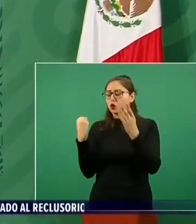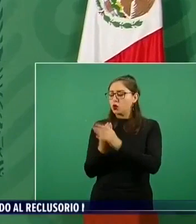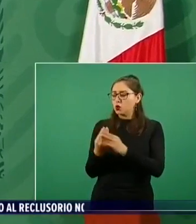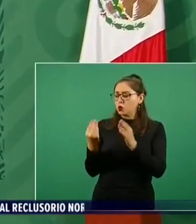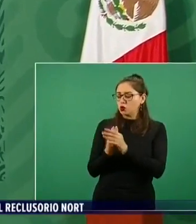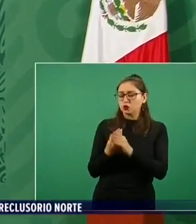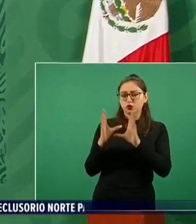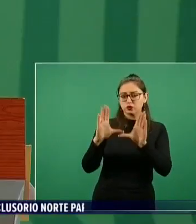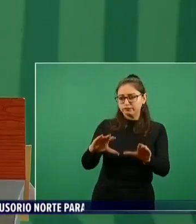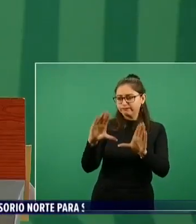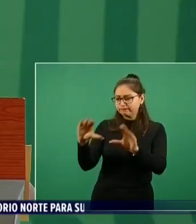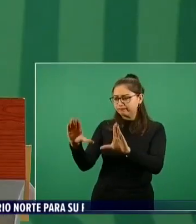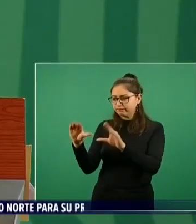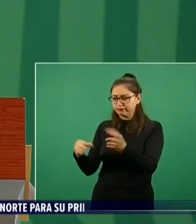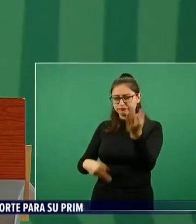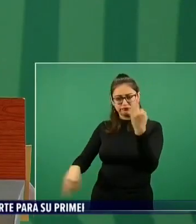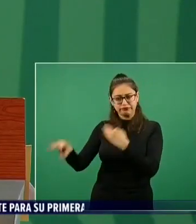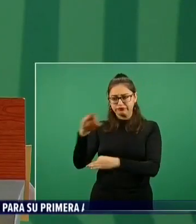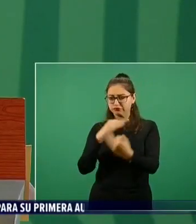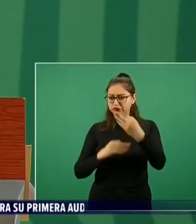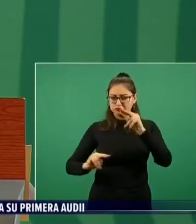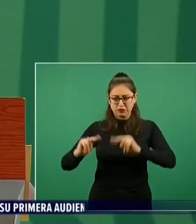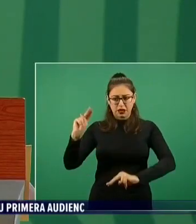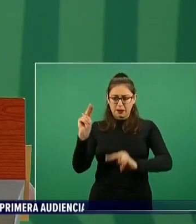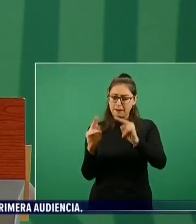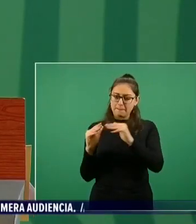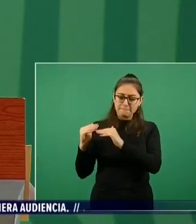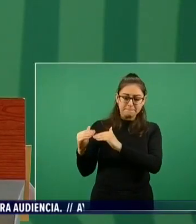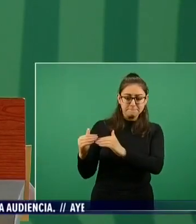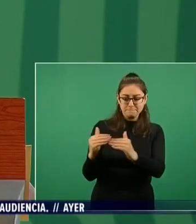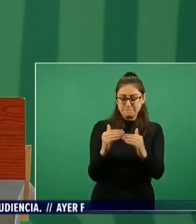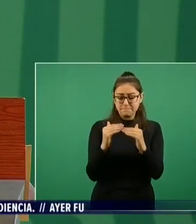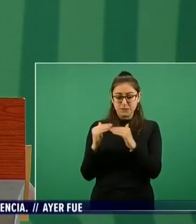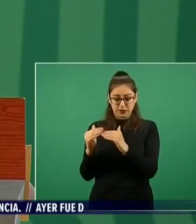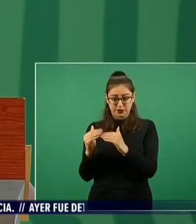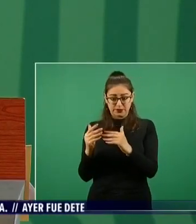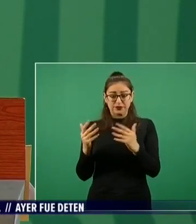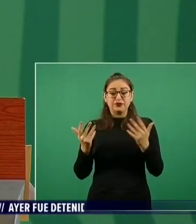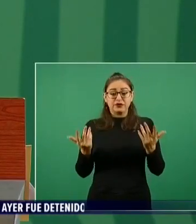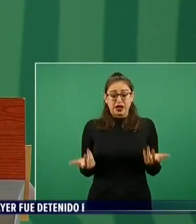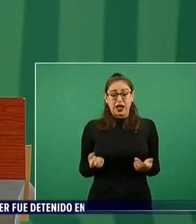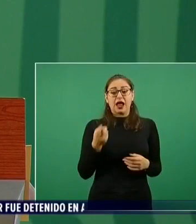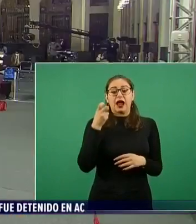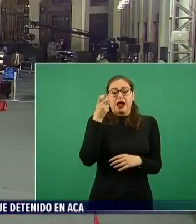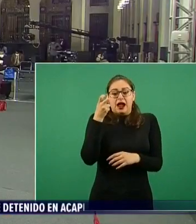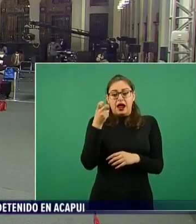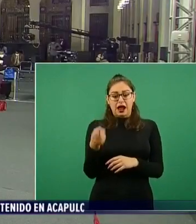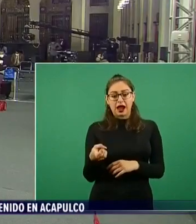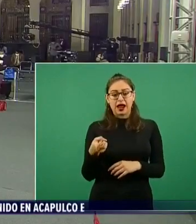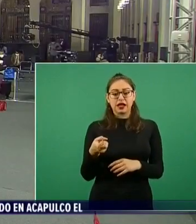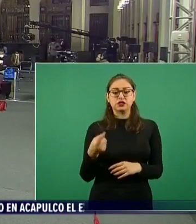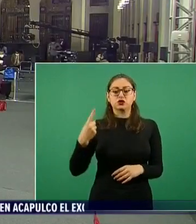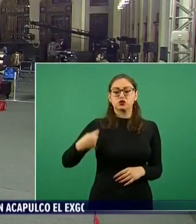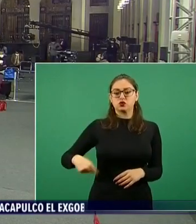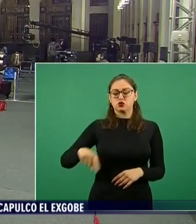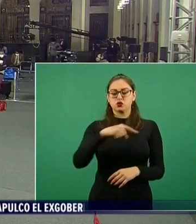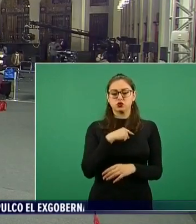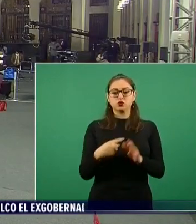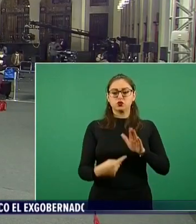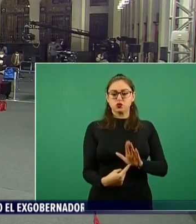de justicia penal acusatorio. Si logramos dar no solamente un reflejo, sino una imagen